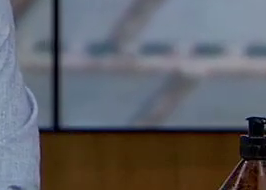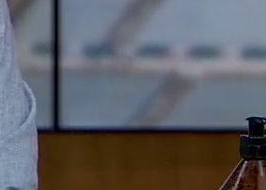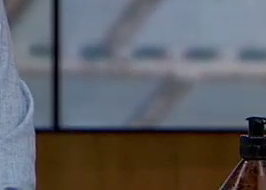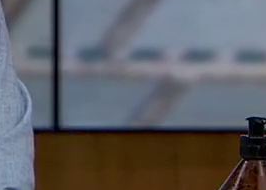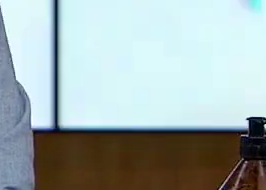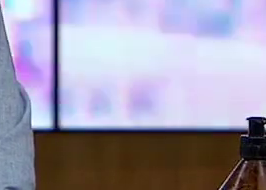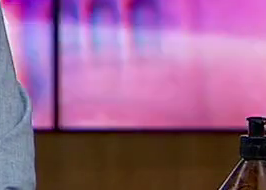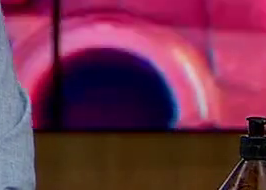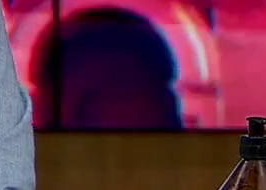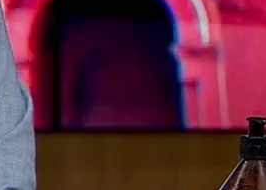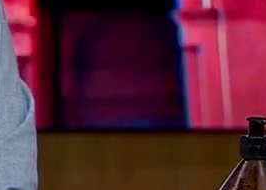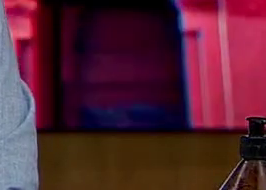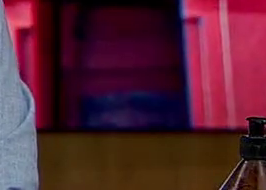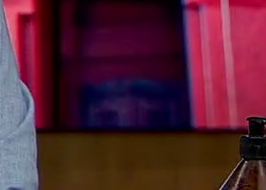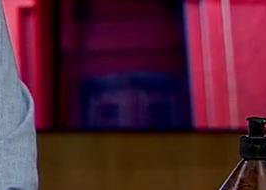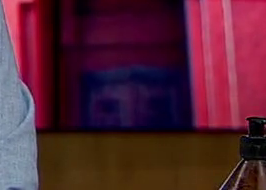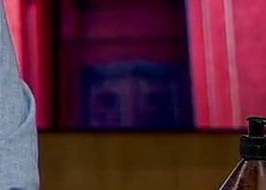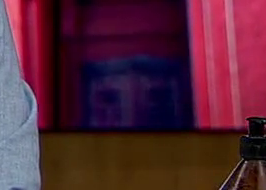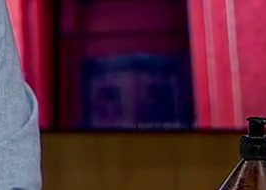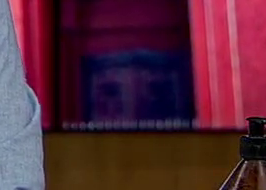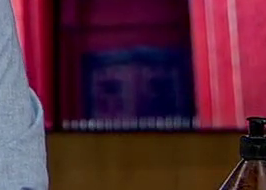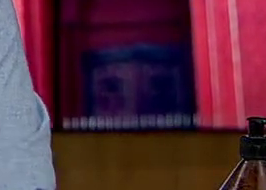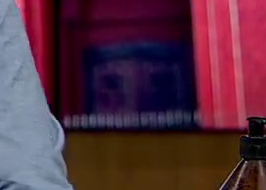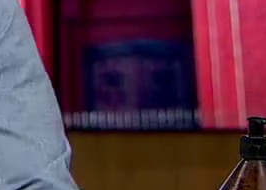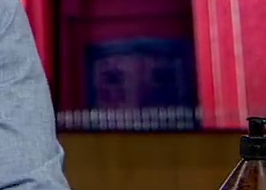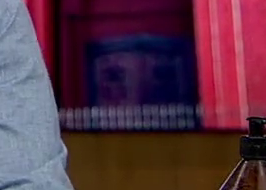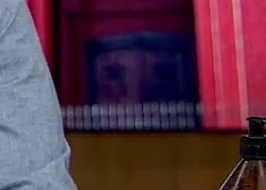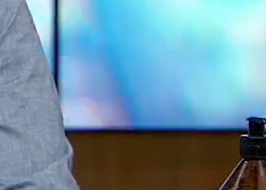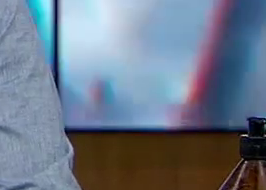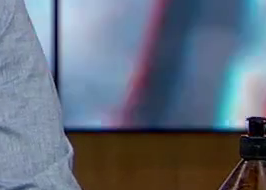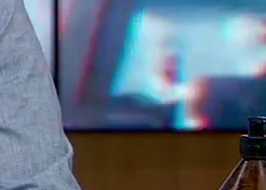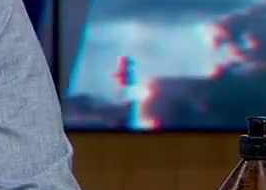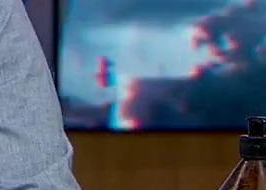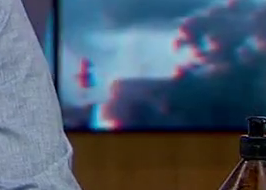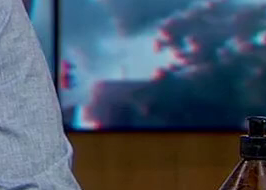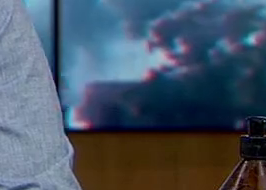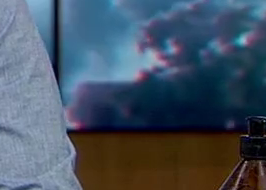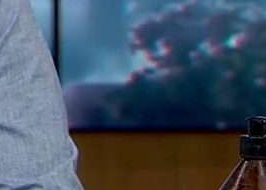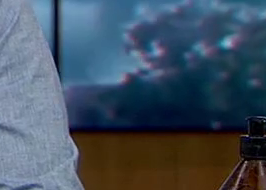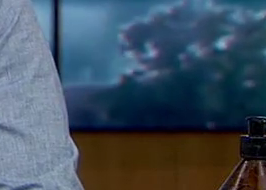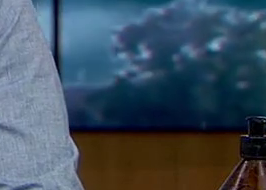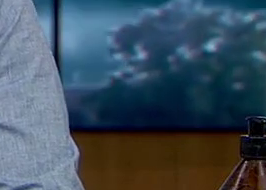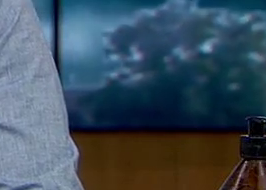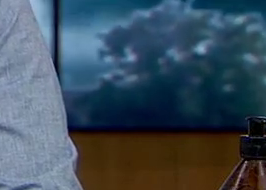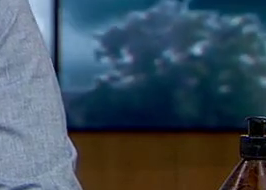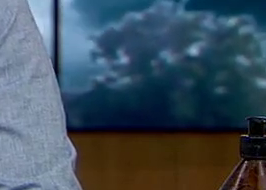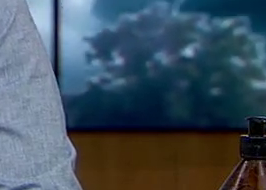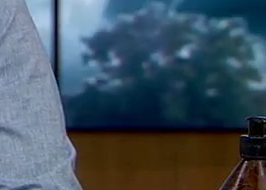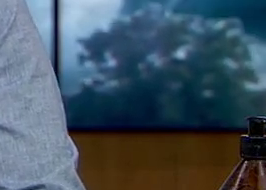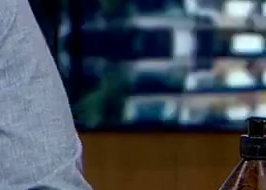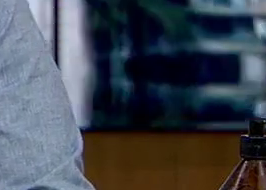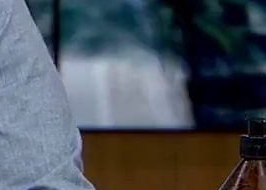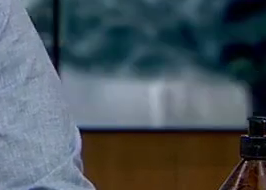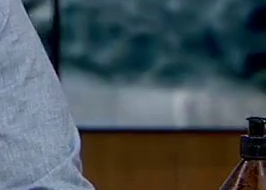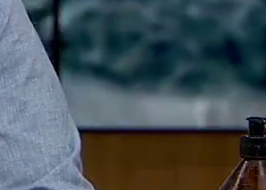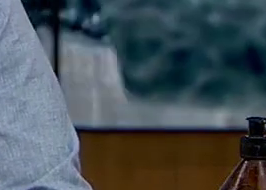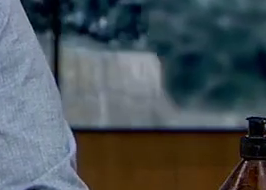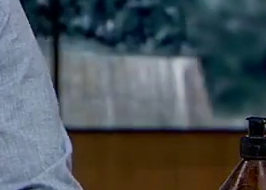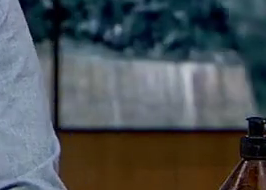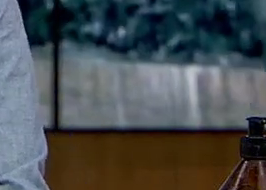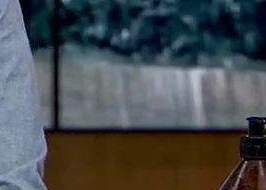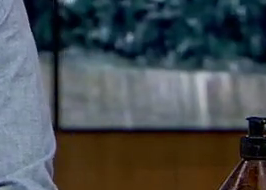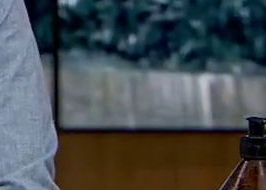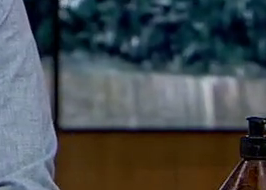vamos a hablar de un libro, el libro se llama El Gran Secreto, y es un libro muy especial. Vamos a dejar que la responsable de Cosa Buena,